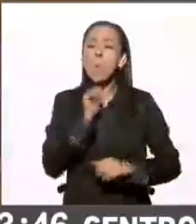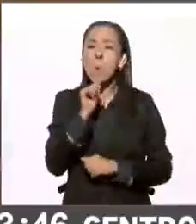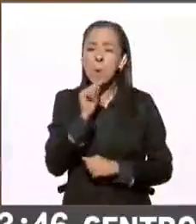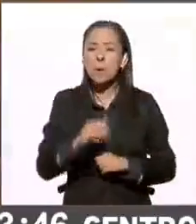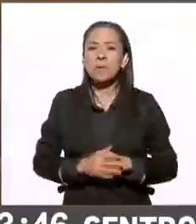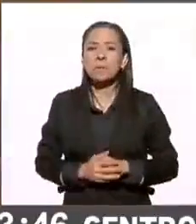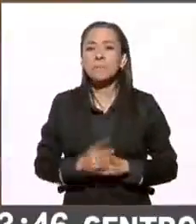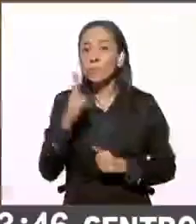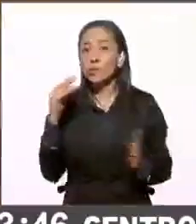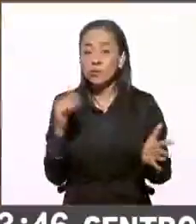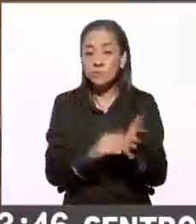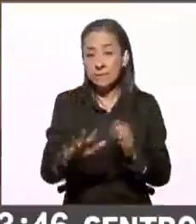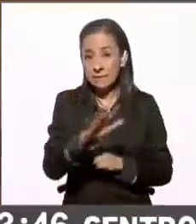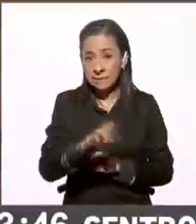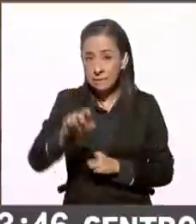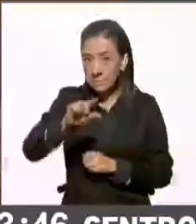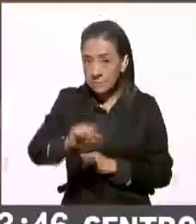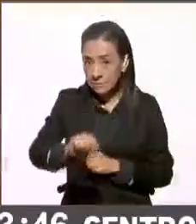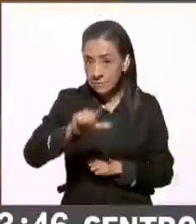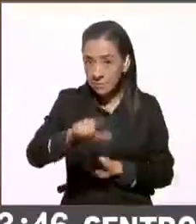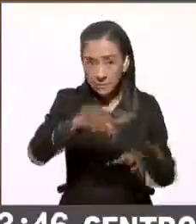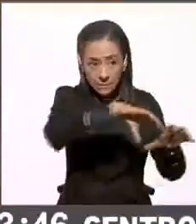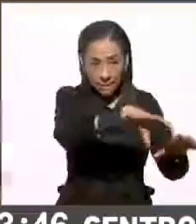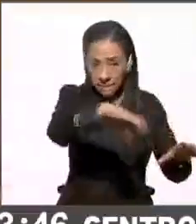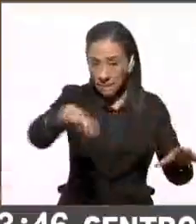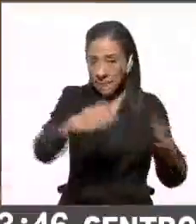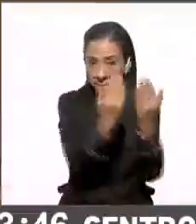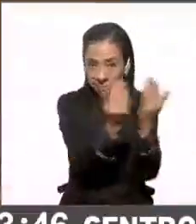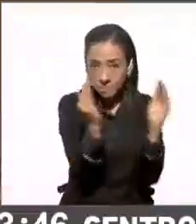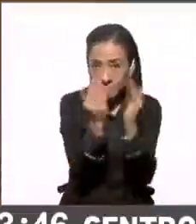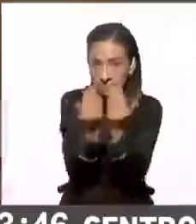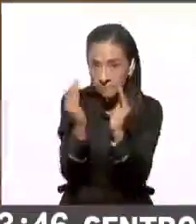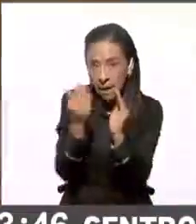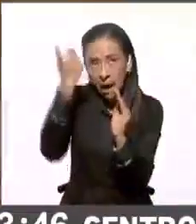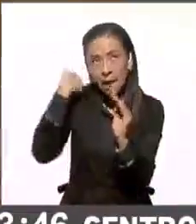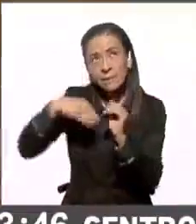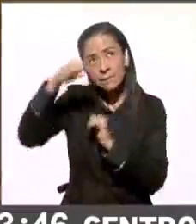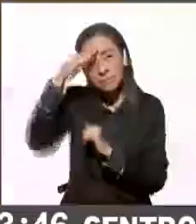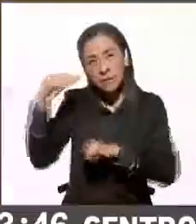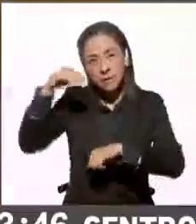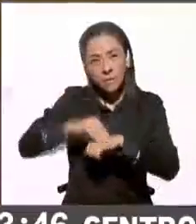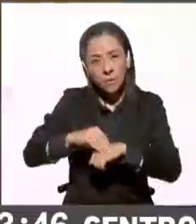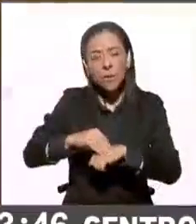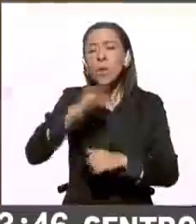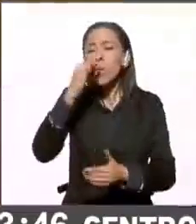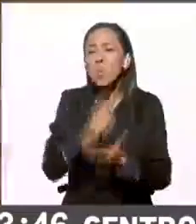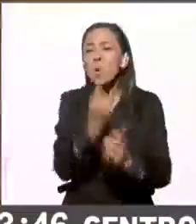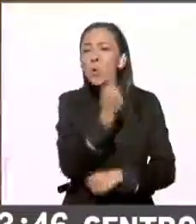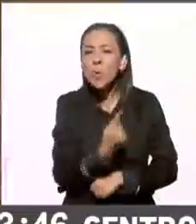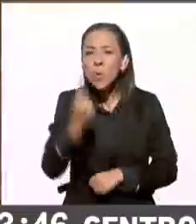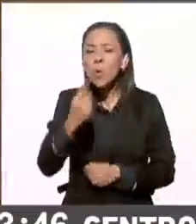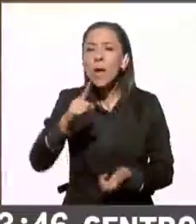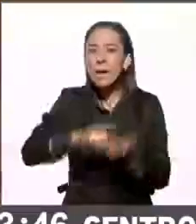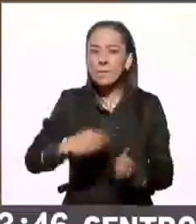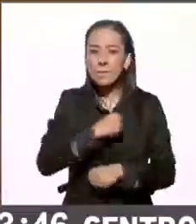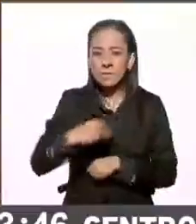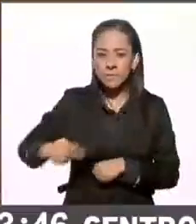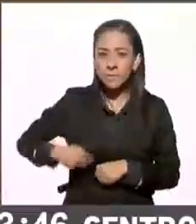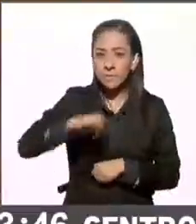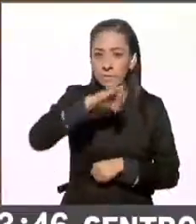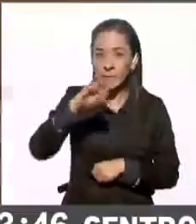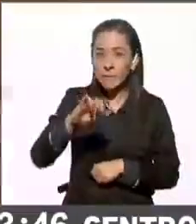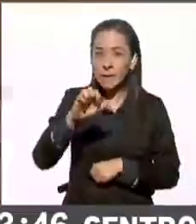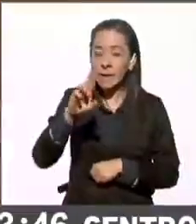.577 casillas que se tenían contempladas, solo una en el municipio de Jerez no